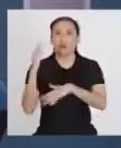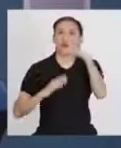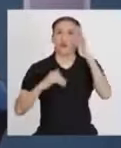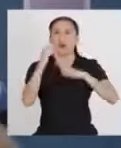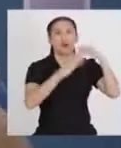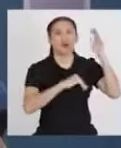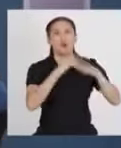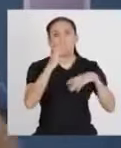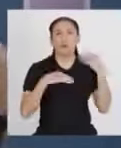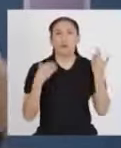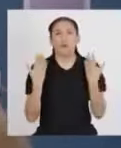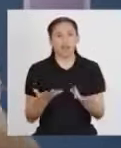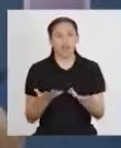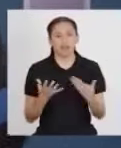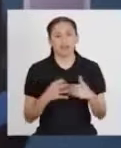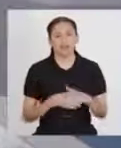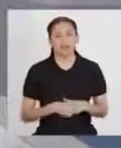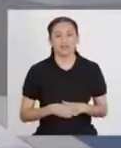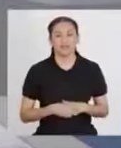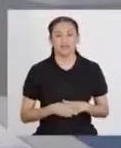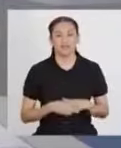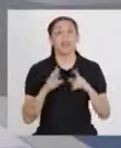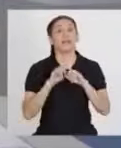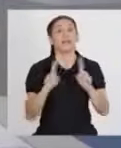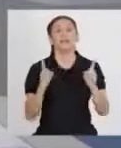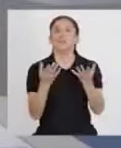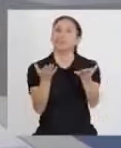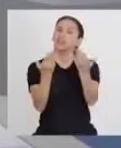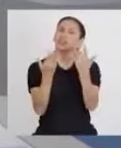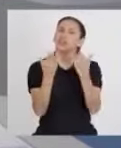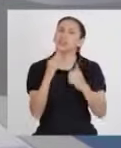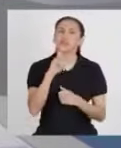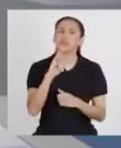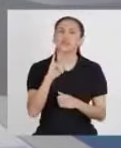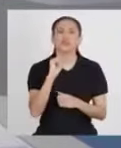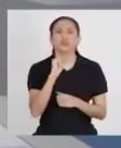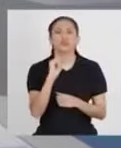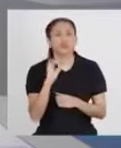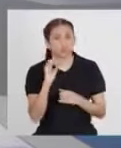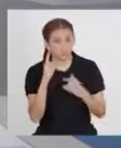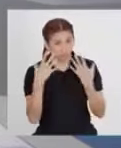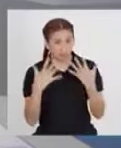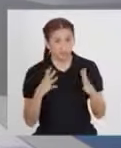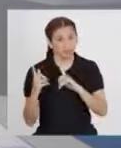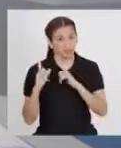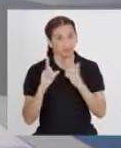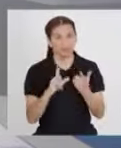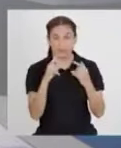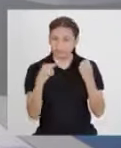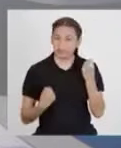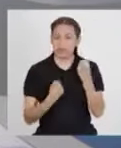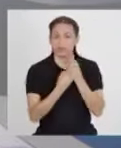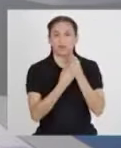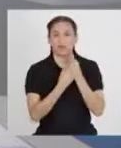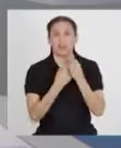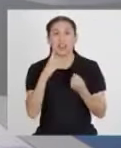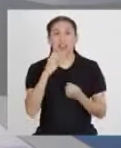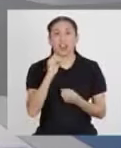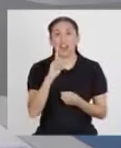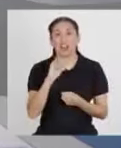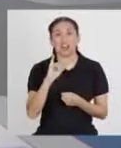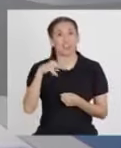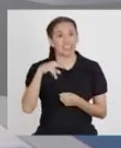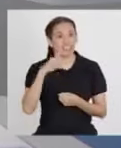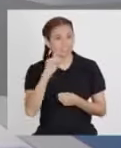construido de sillar. Pero dinos, Lucio, ¿estás listo para apoyar a